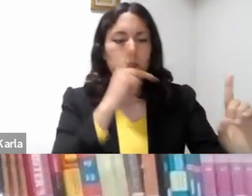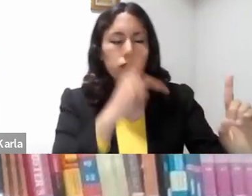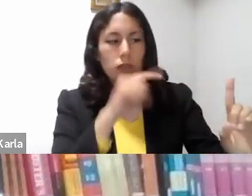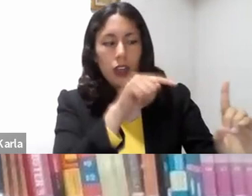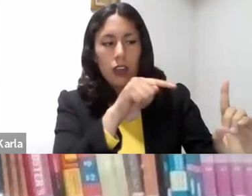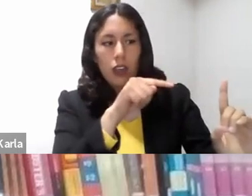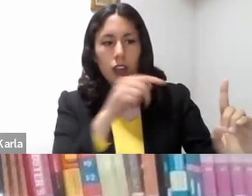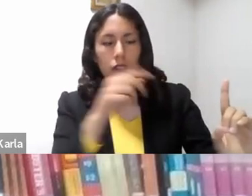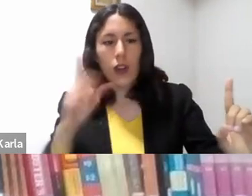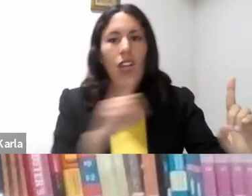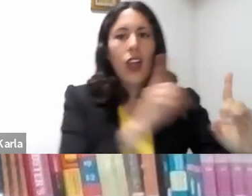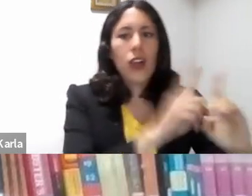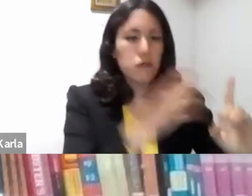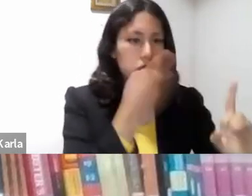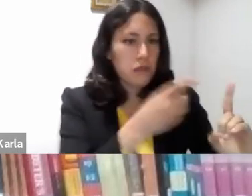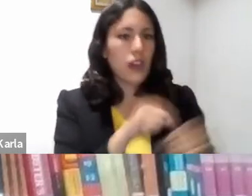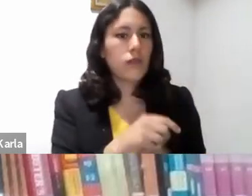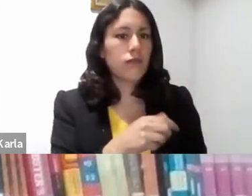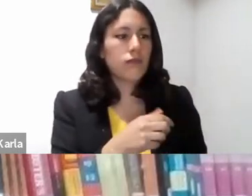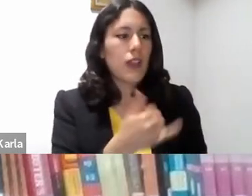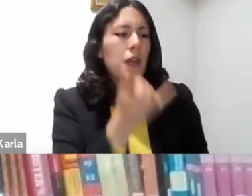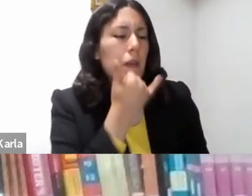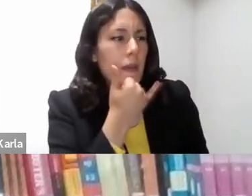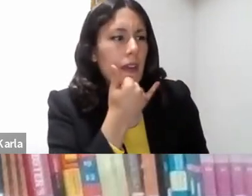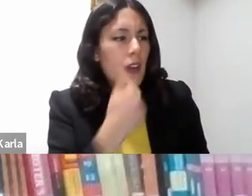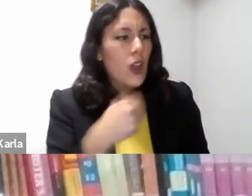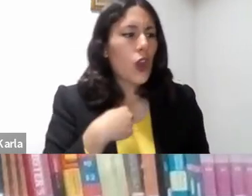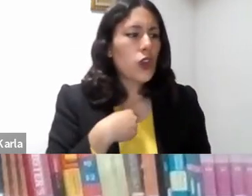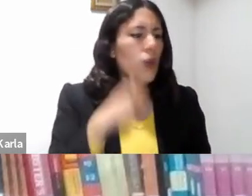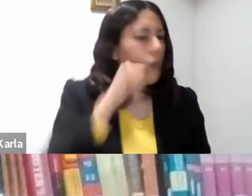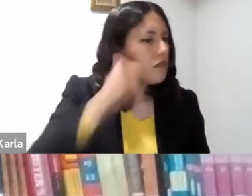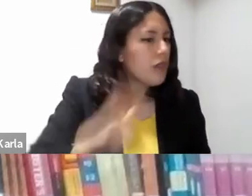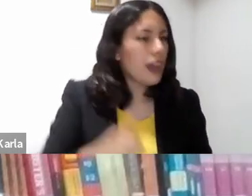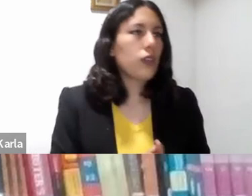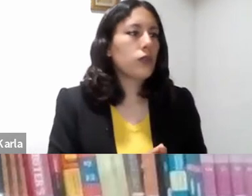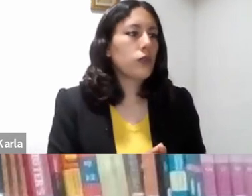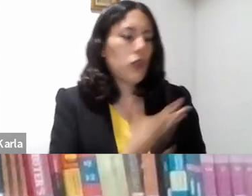Ya no merezco llamarme hijo tuyo, recíbeme como a uno de tus trabajadores.